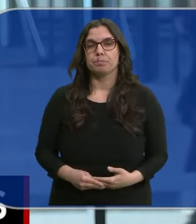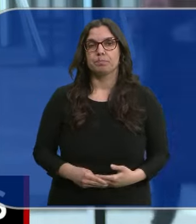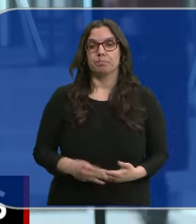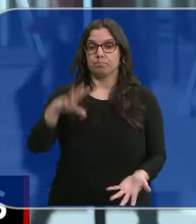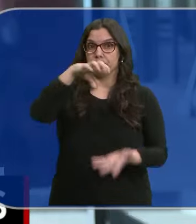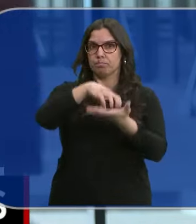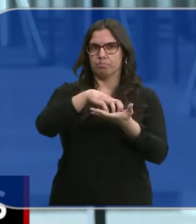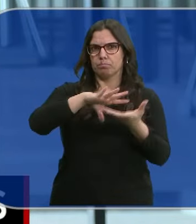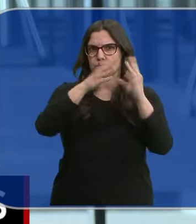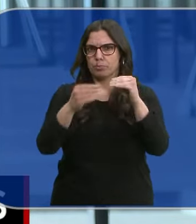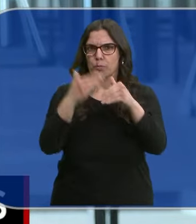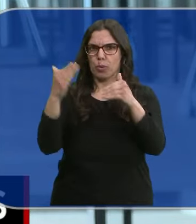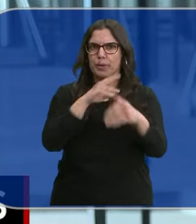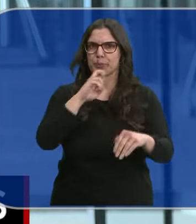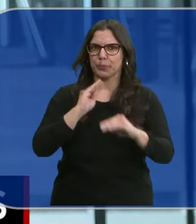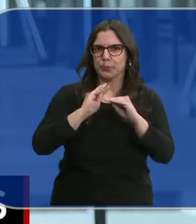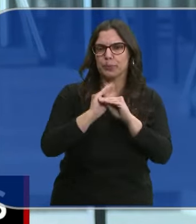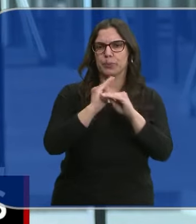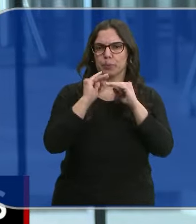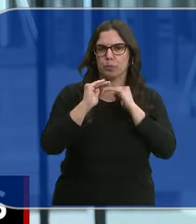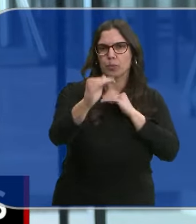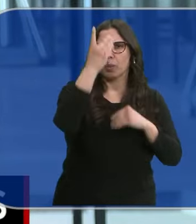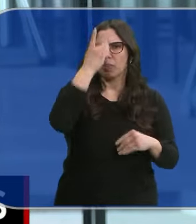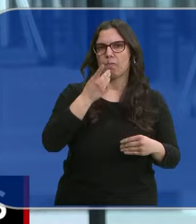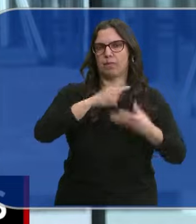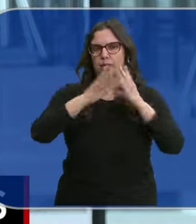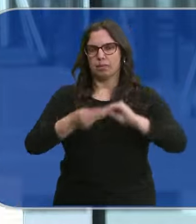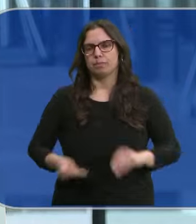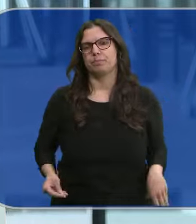unas instalaciones modernas, sostenibles, eficientes, digitales.